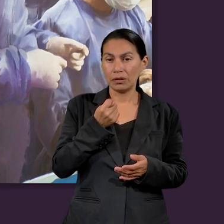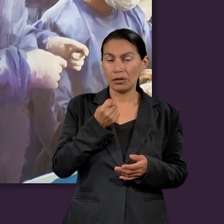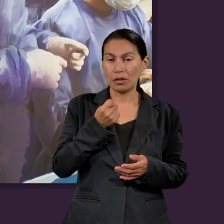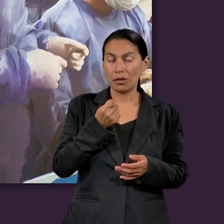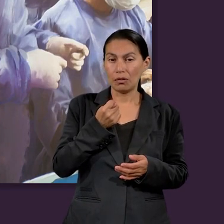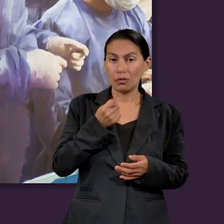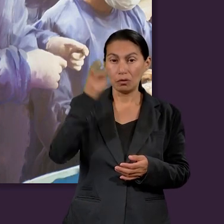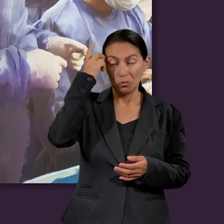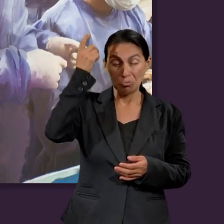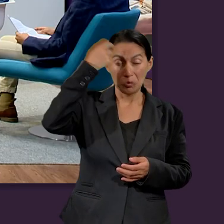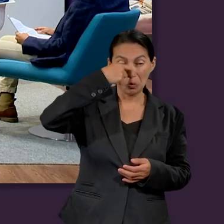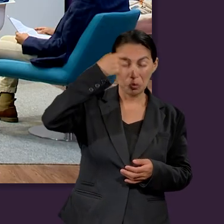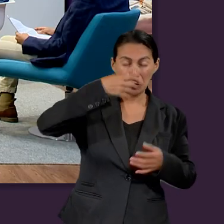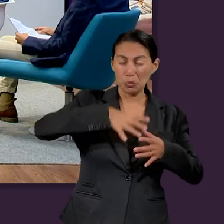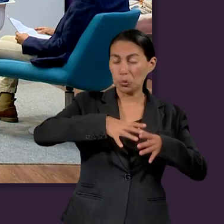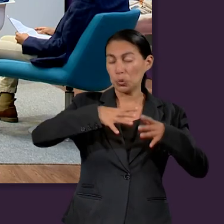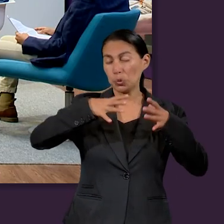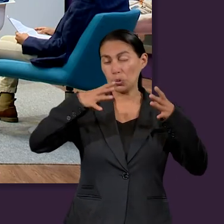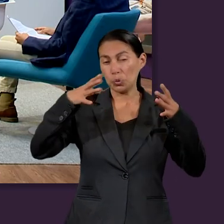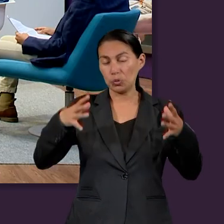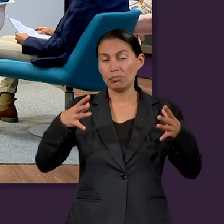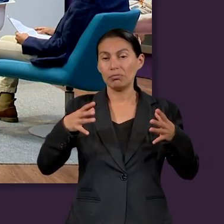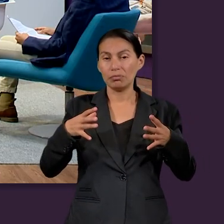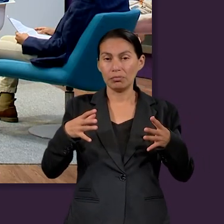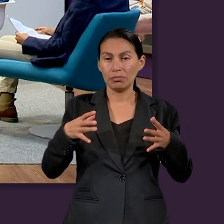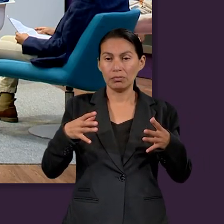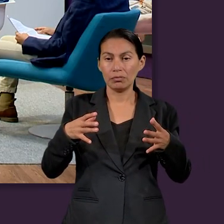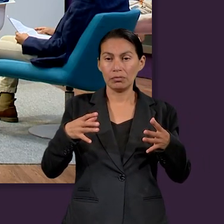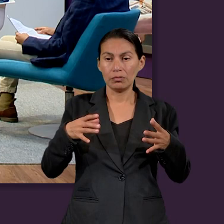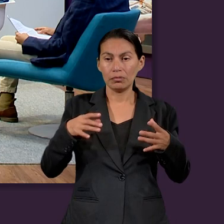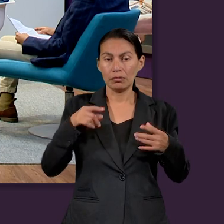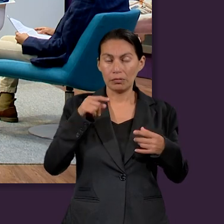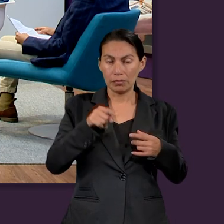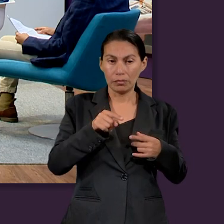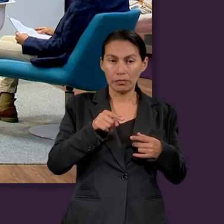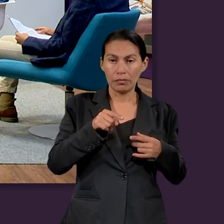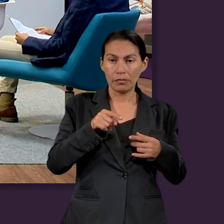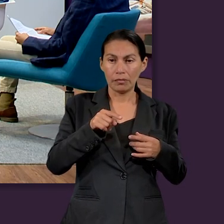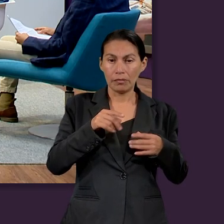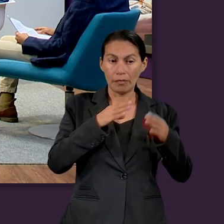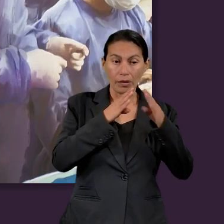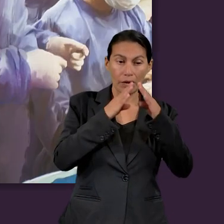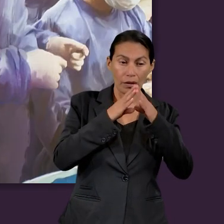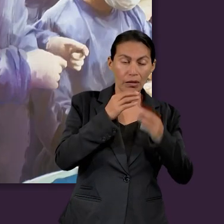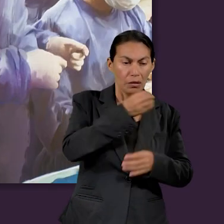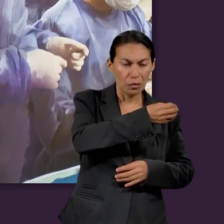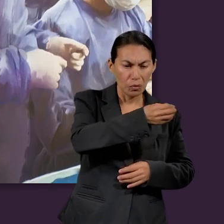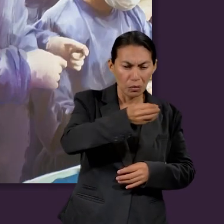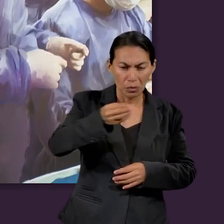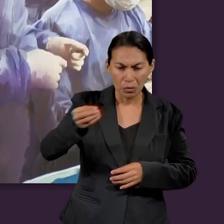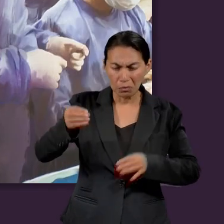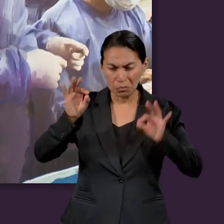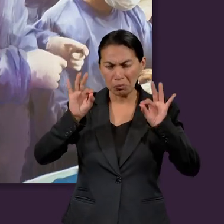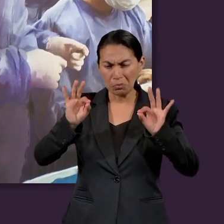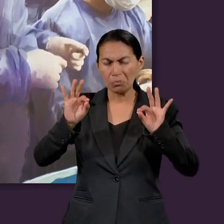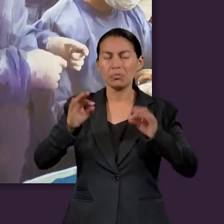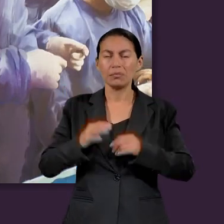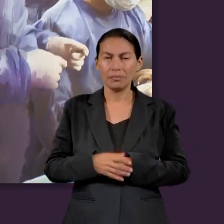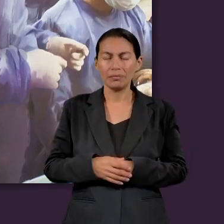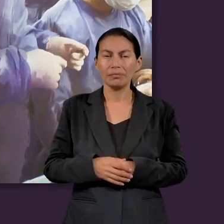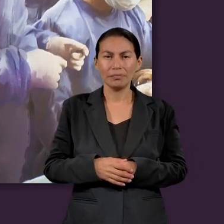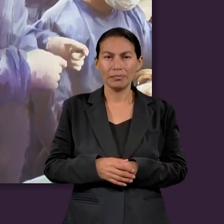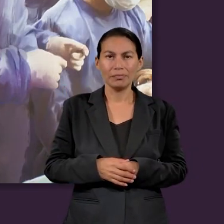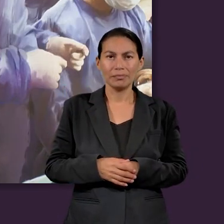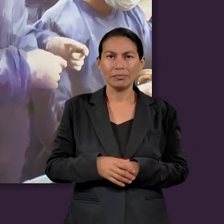Tuvo mucha bendición en ese aspecto y en la casa, dentro de la casa, la organización, fue mejorando